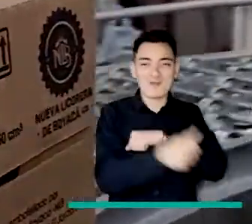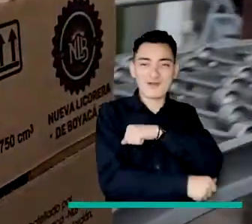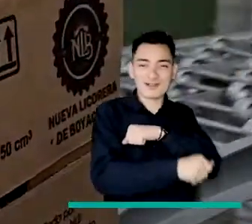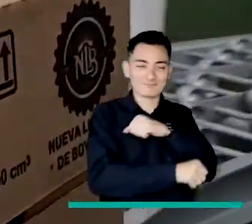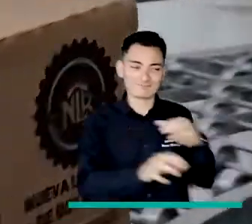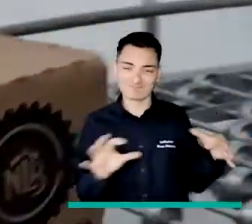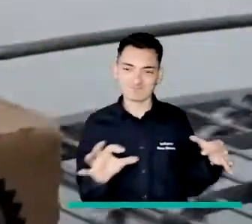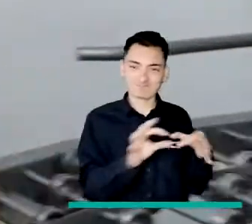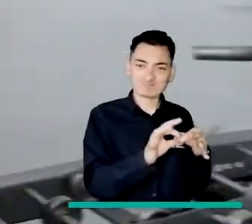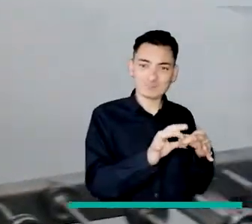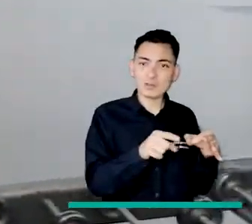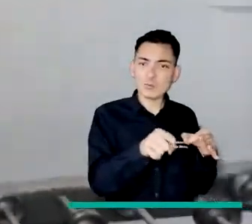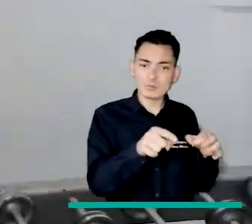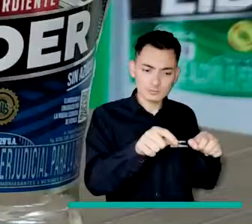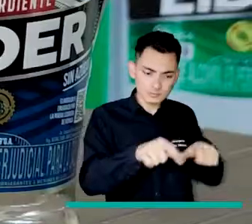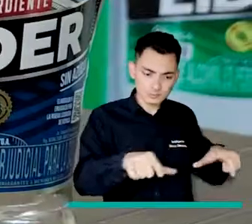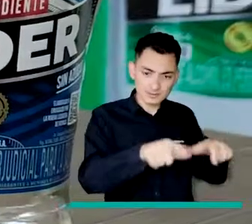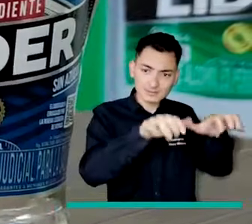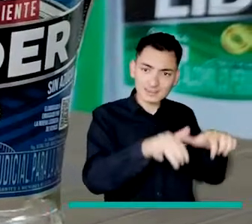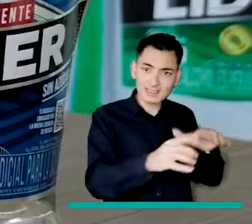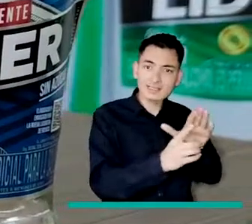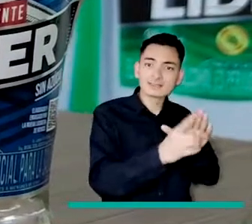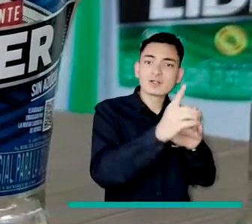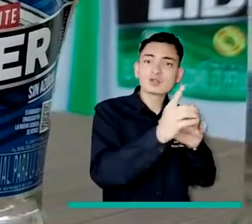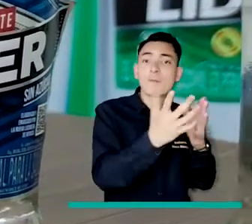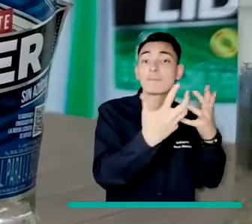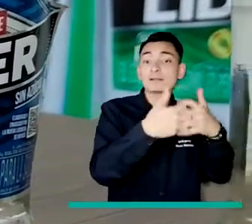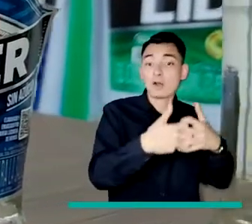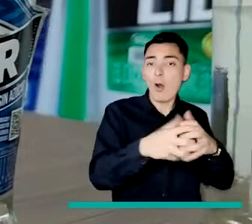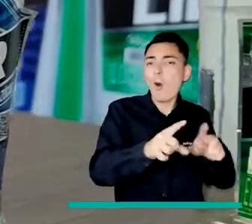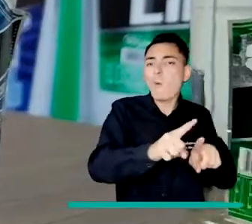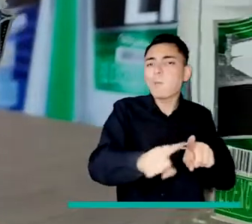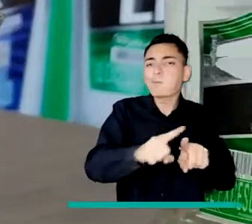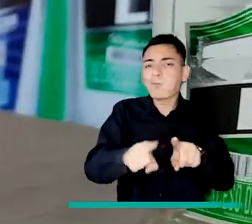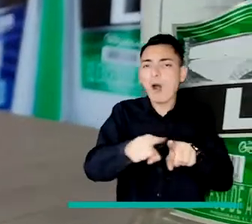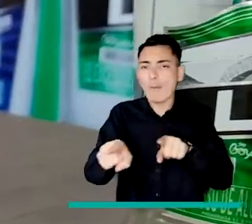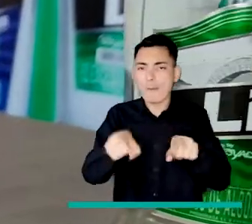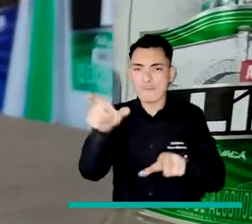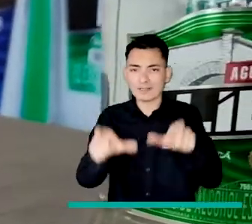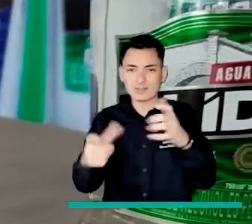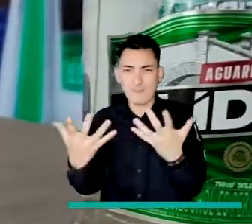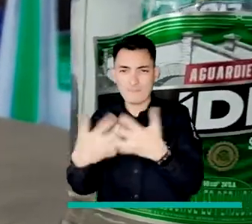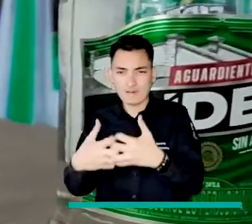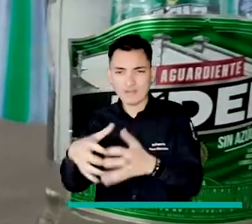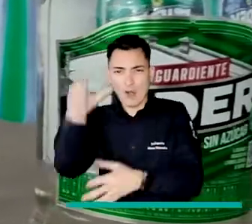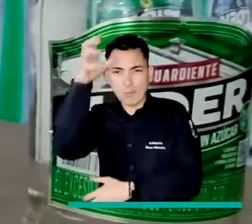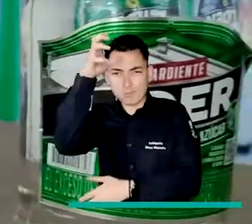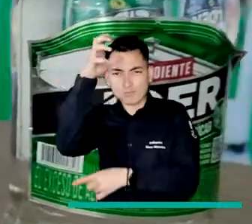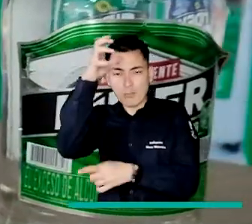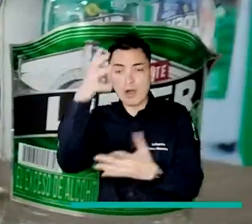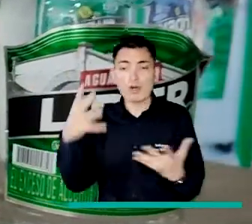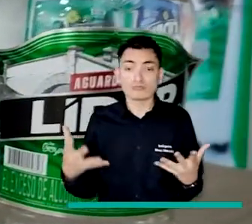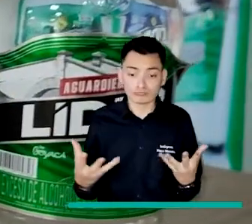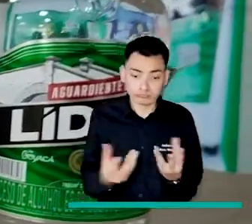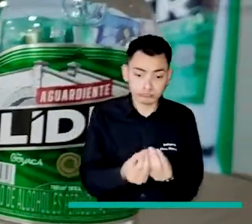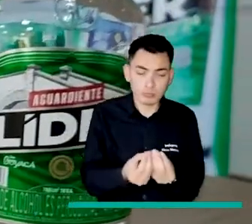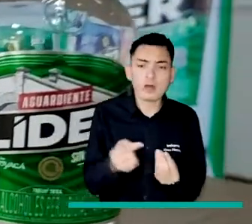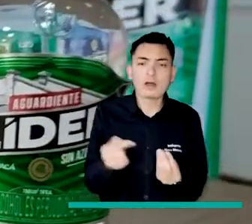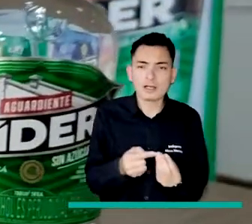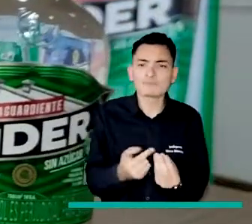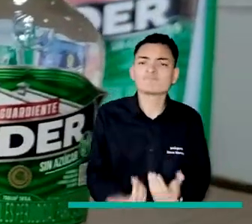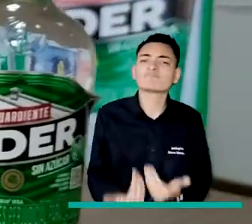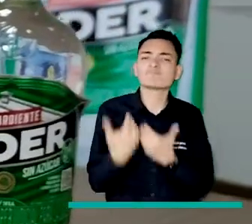de la mano con la gobernación del departamento, con la Secretaría de Desarrollo Empresarial y con varios de los empresarios de nuestro